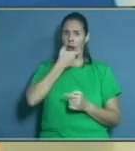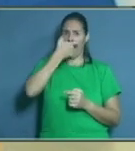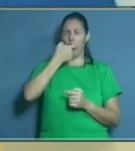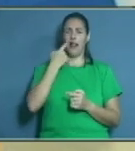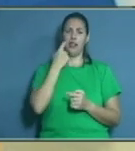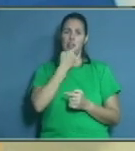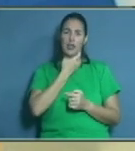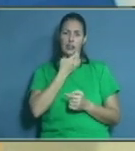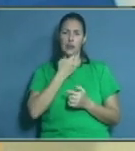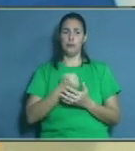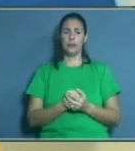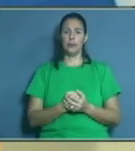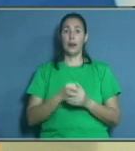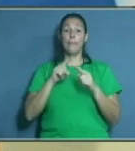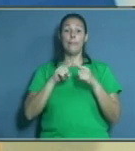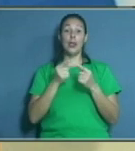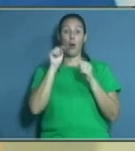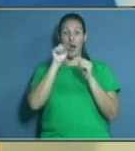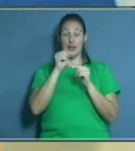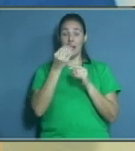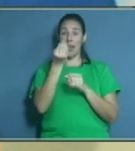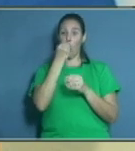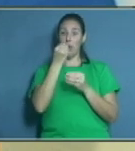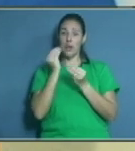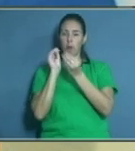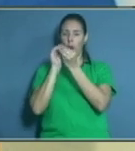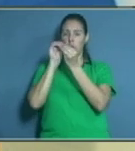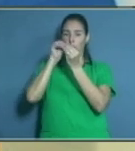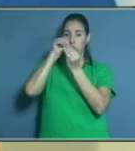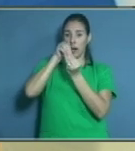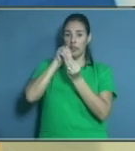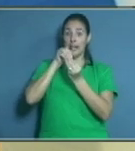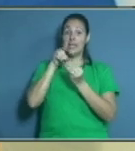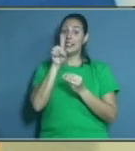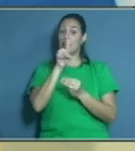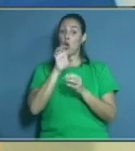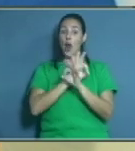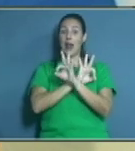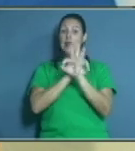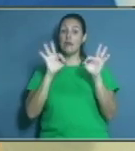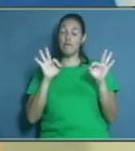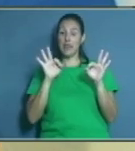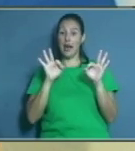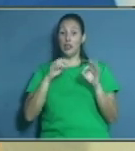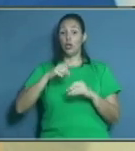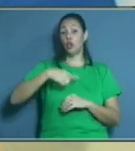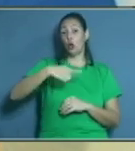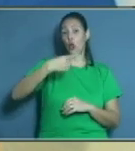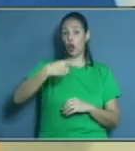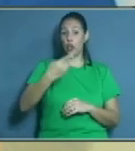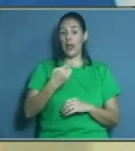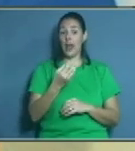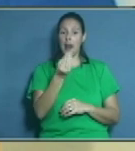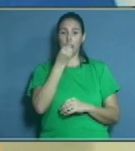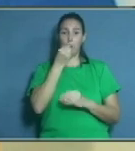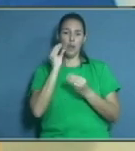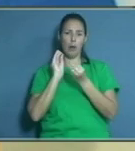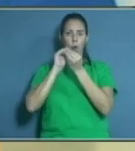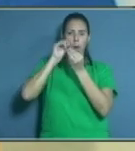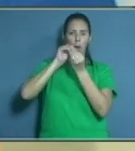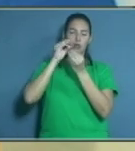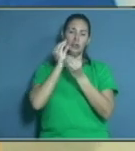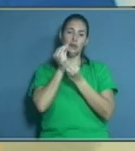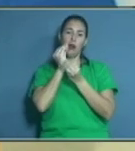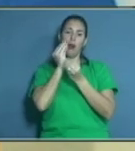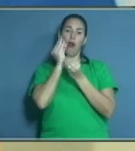alimentos y si el paciente no higieniza la prótesis con la frecuencia requerida, ese alimento se mantiene ahí, comienza